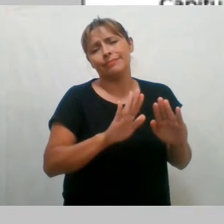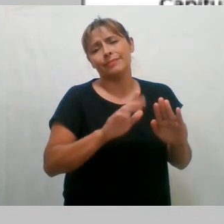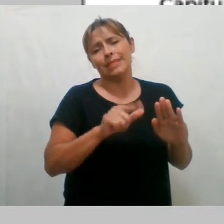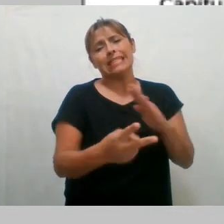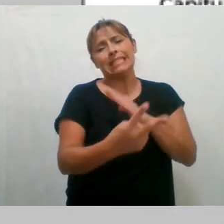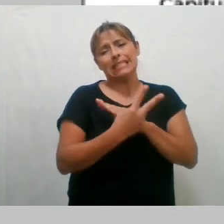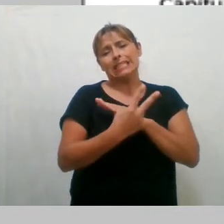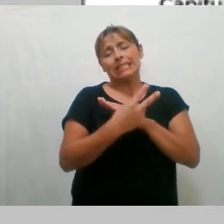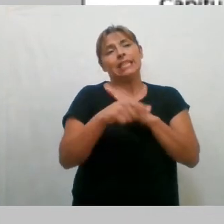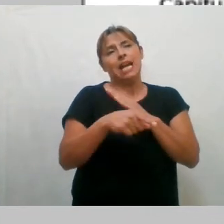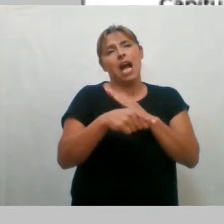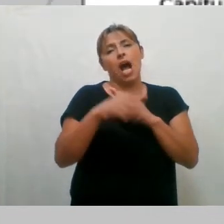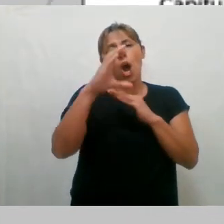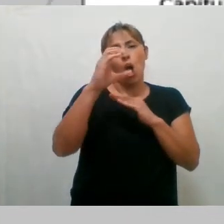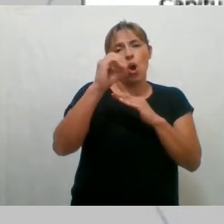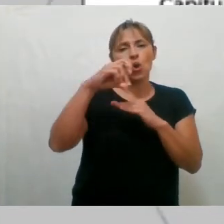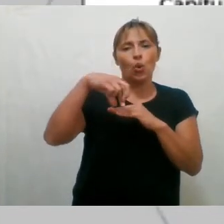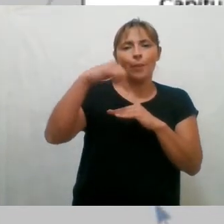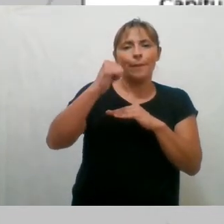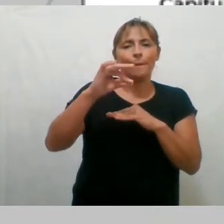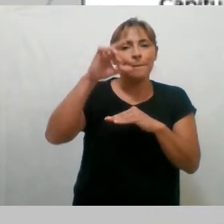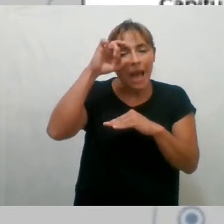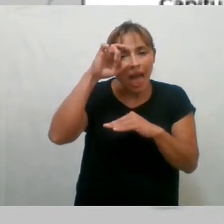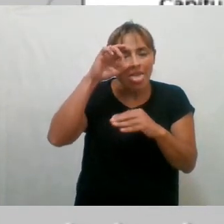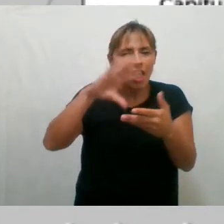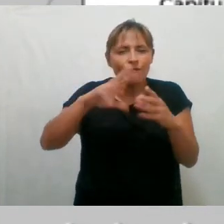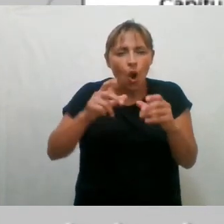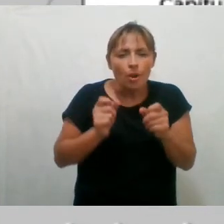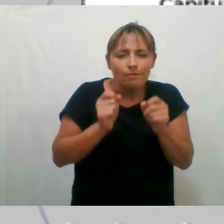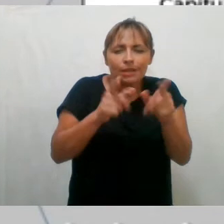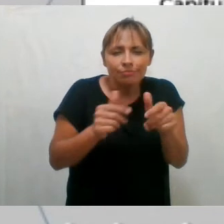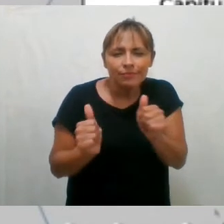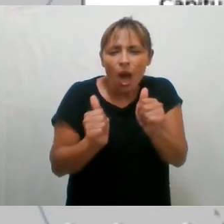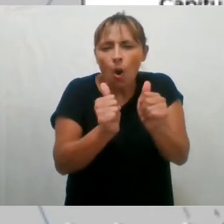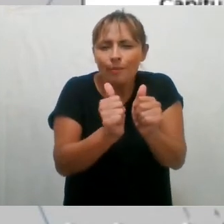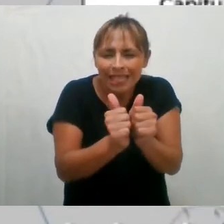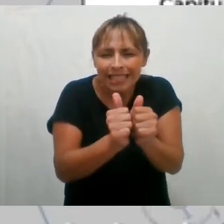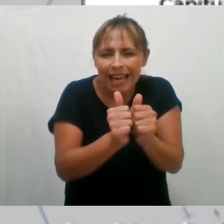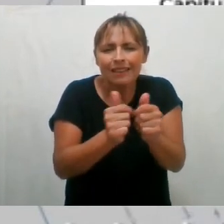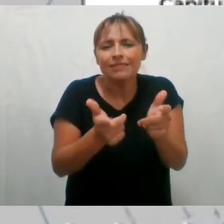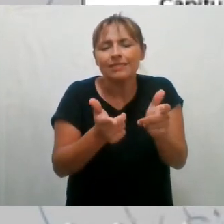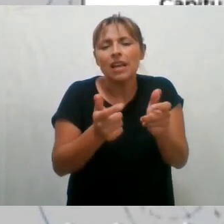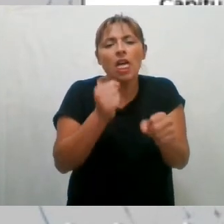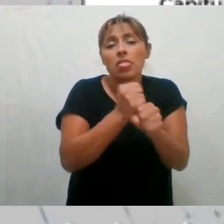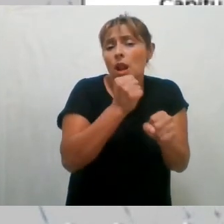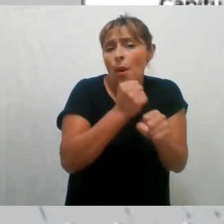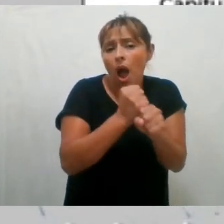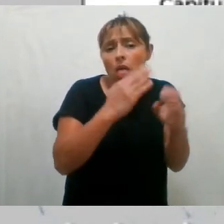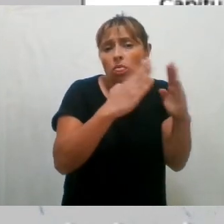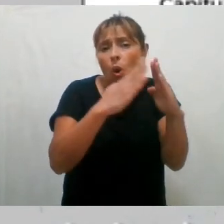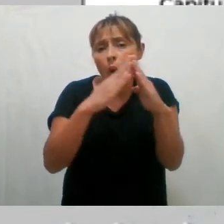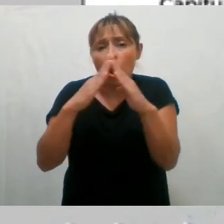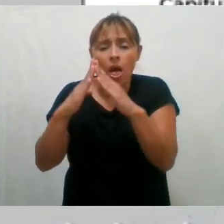Copade está con una serie de herramientas en sus redes sociales, en su página web, tratando de acompañar, trabajando desde la casa cada uno de los